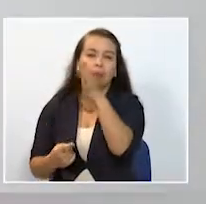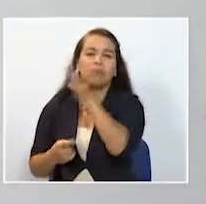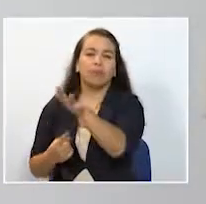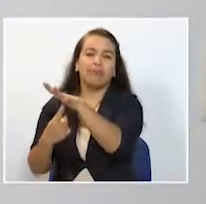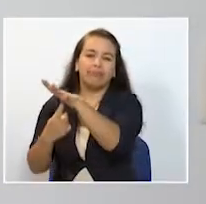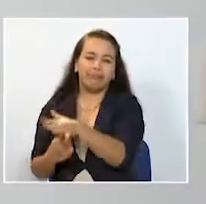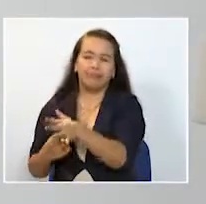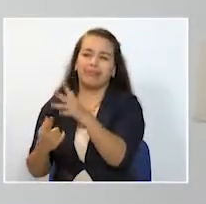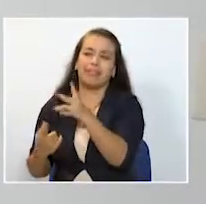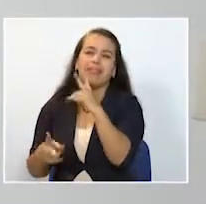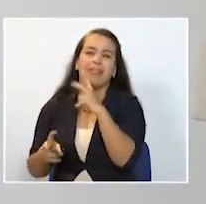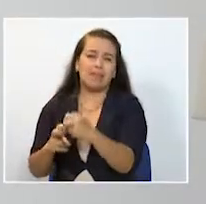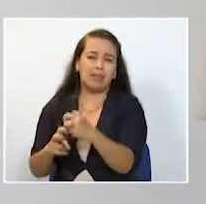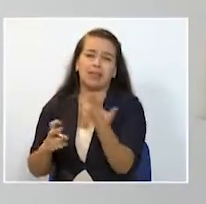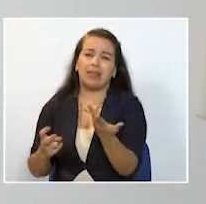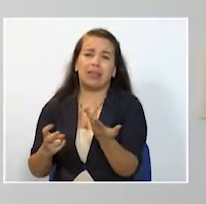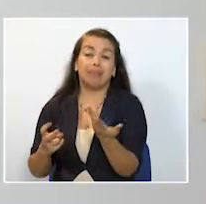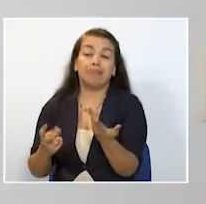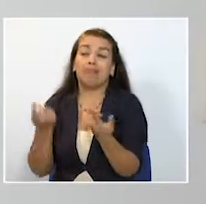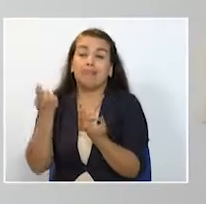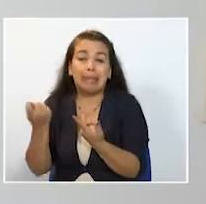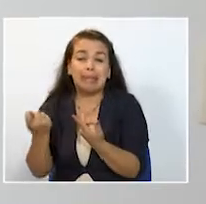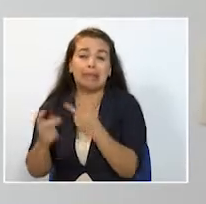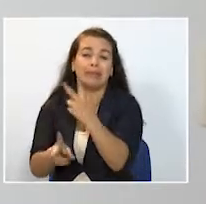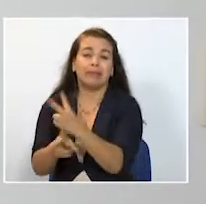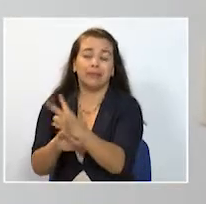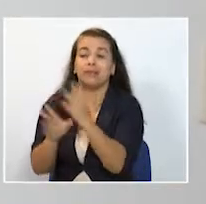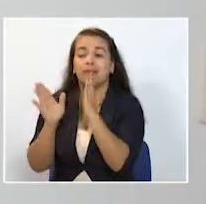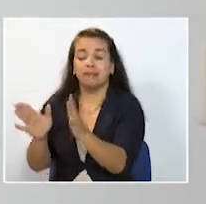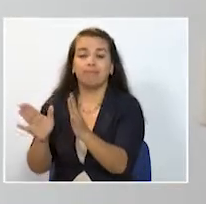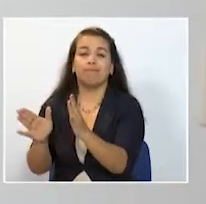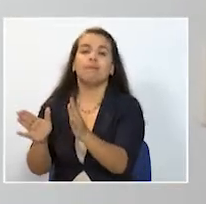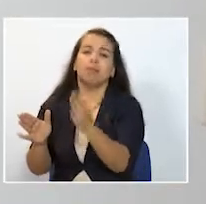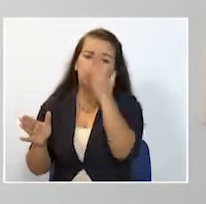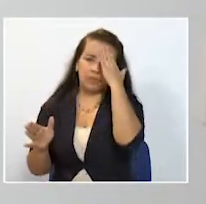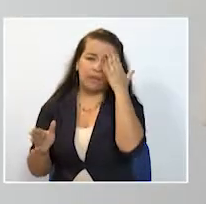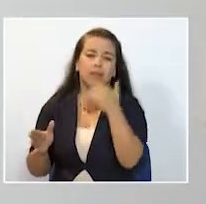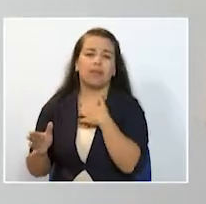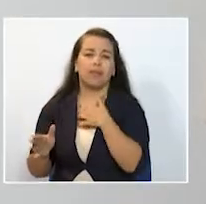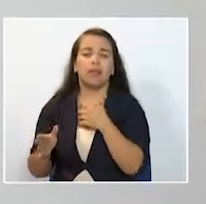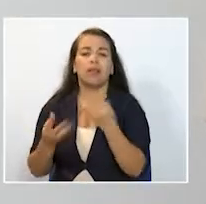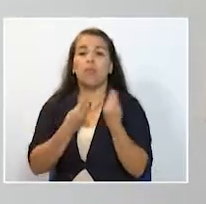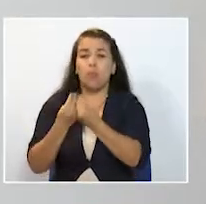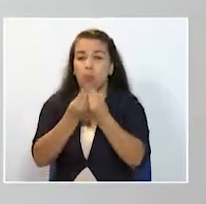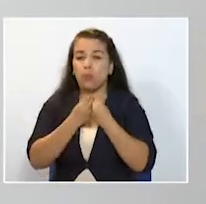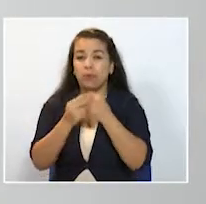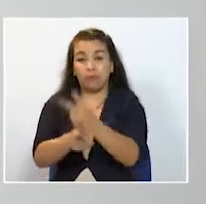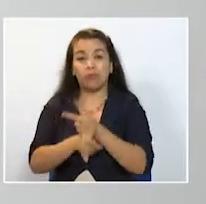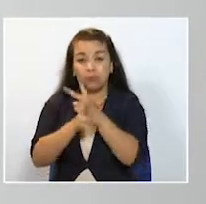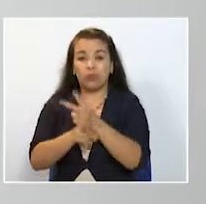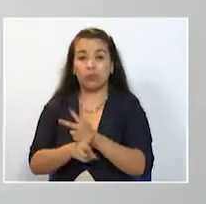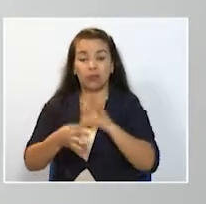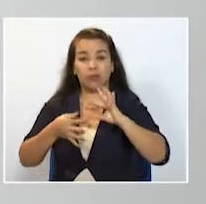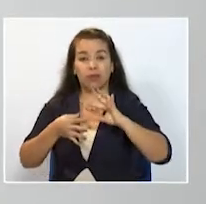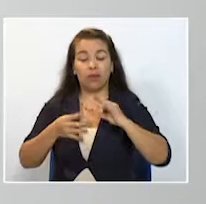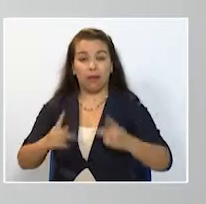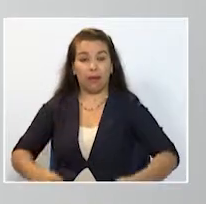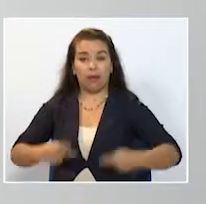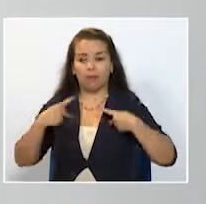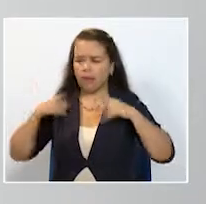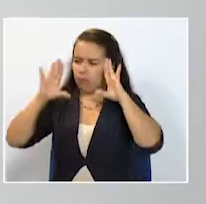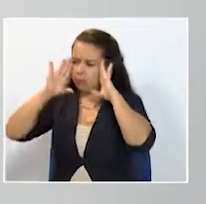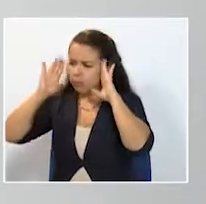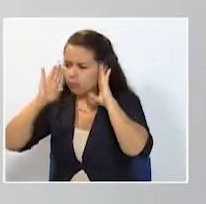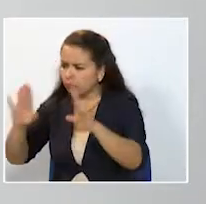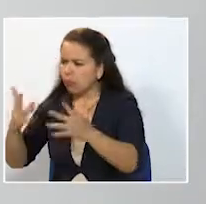vulnerabilidad extrema que se ha ido moderando en la medida que la unidad de protección a la vida ha tomado en cuenta